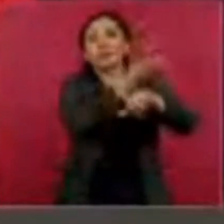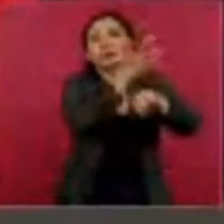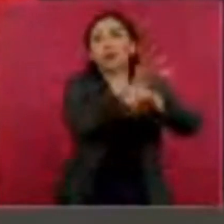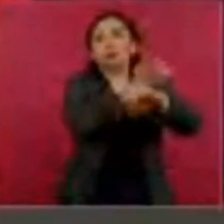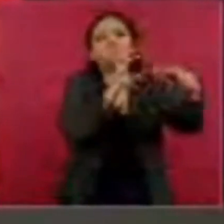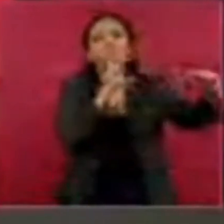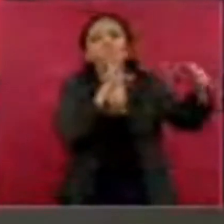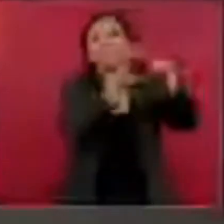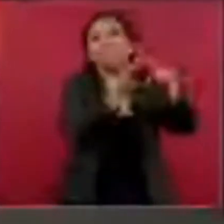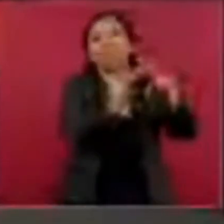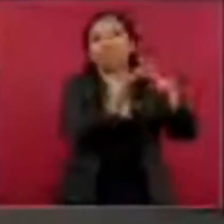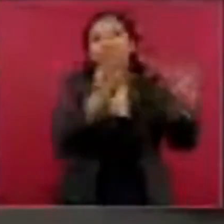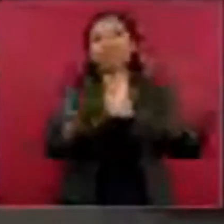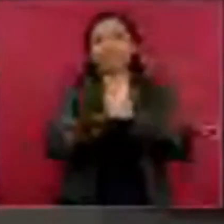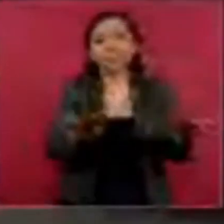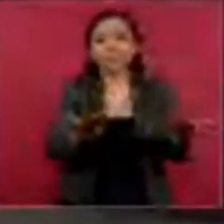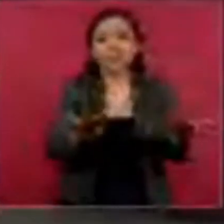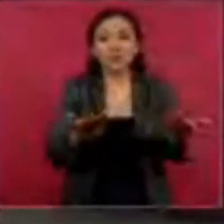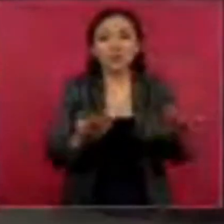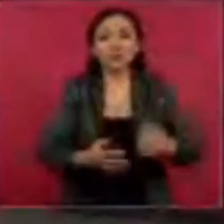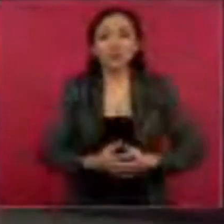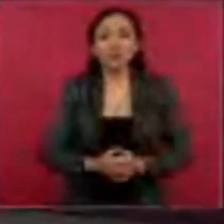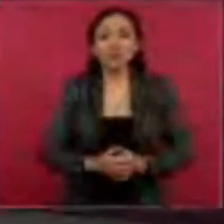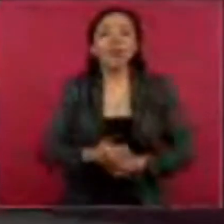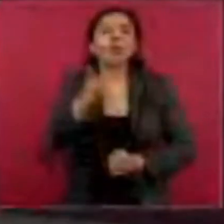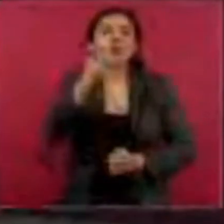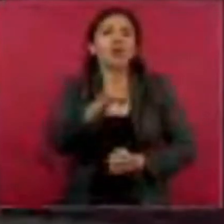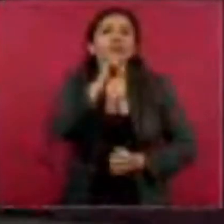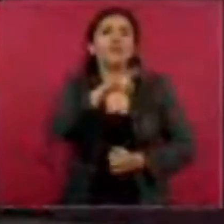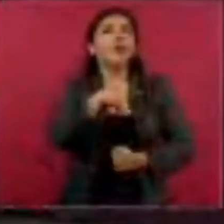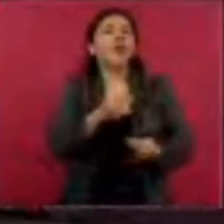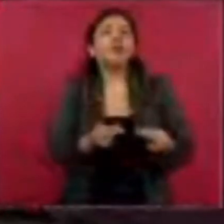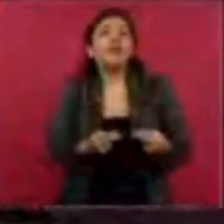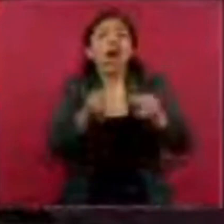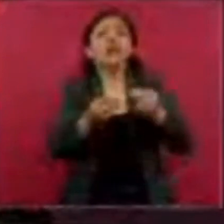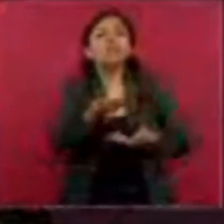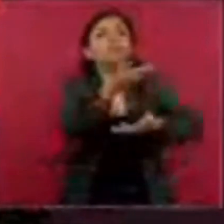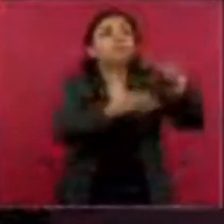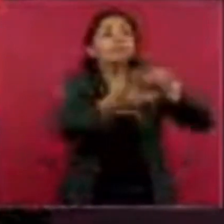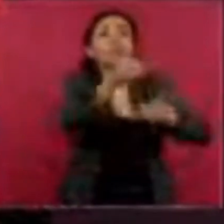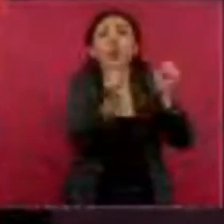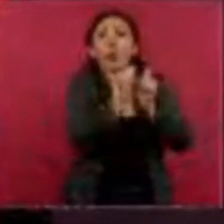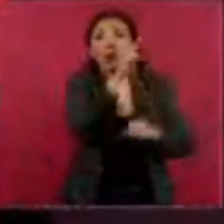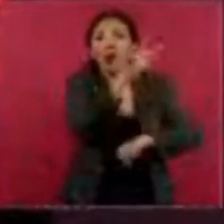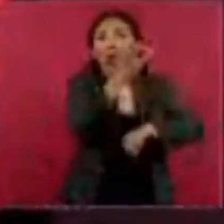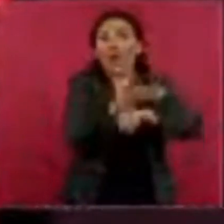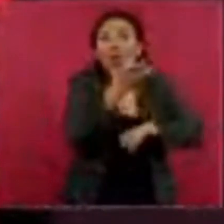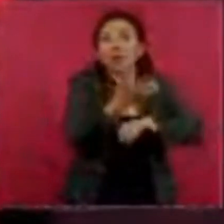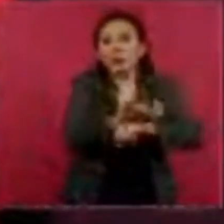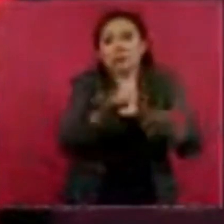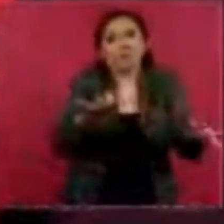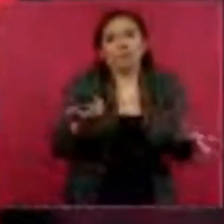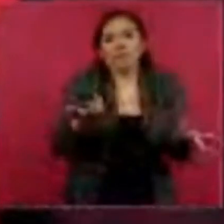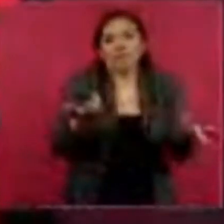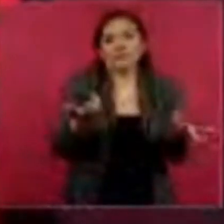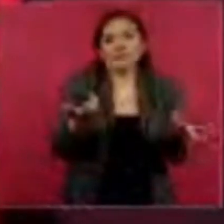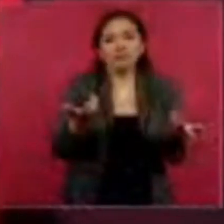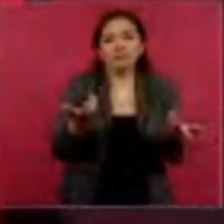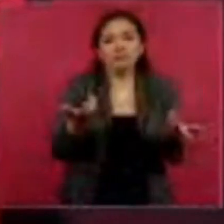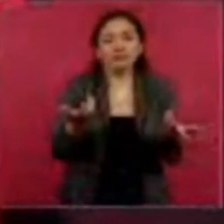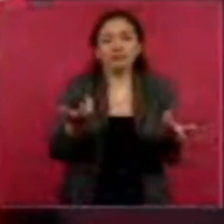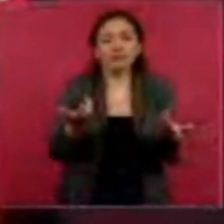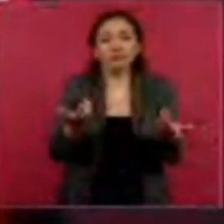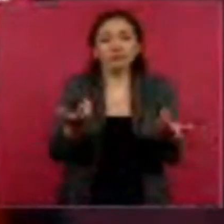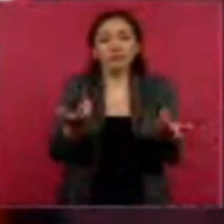tenemos relaciones económicas comerciales con Estados Unidos como no